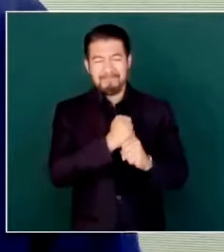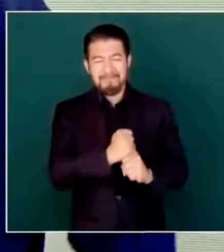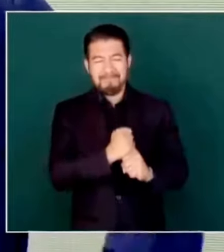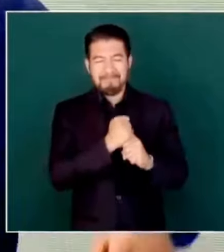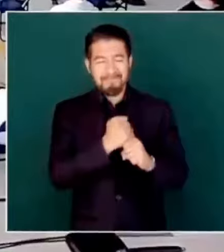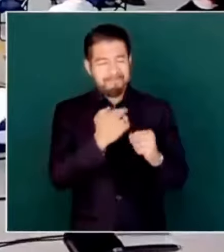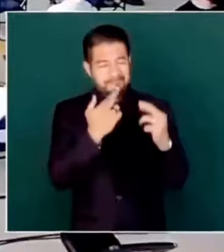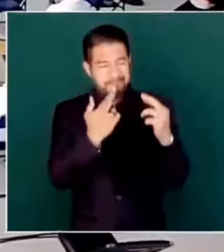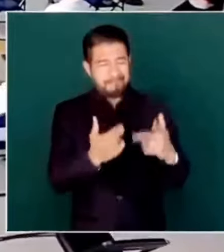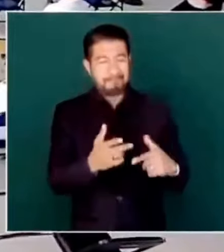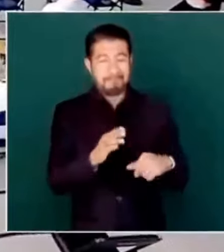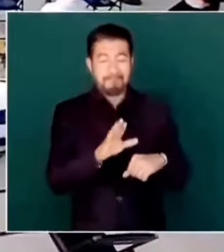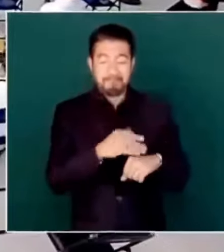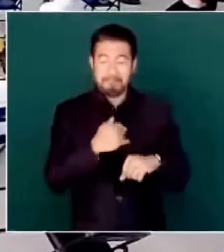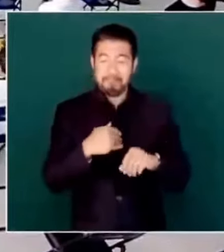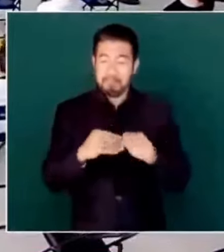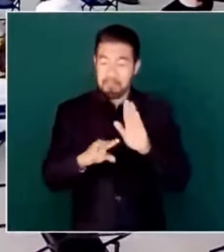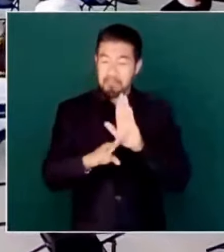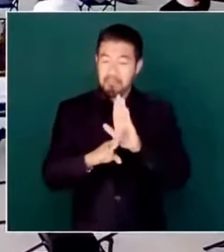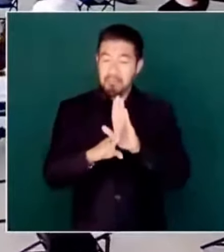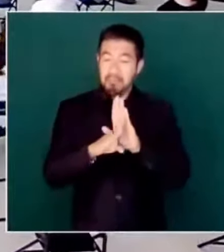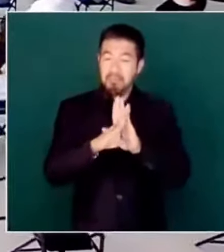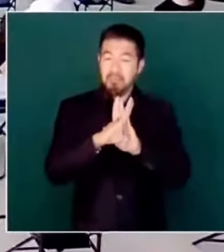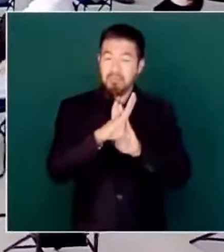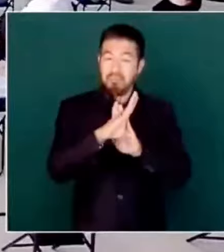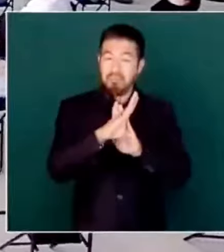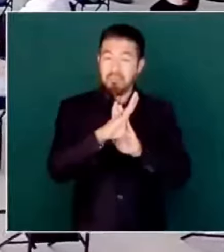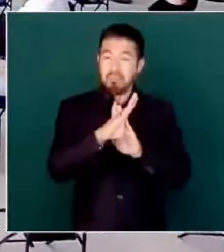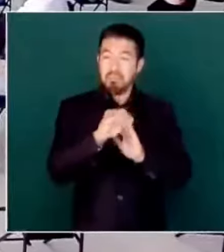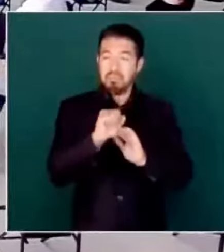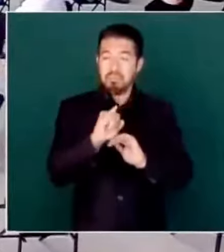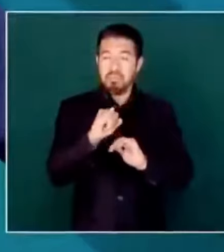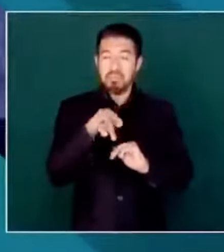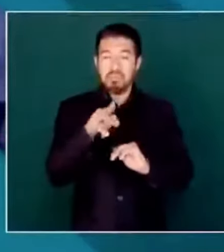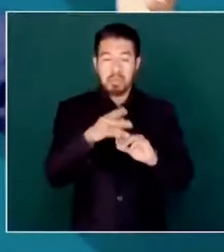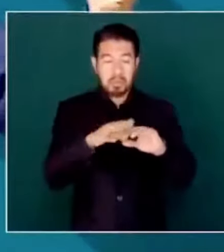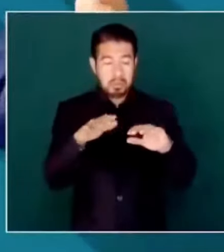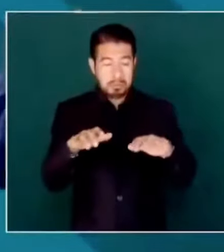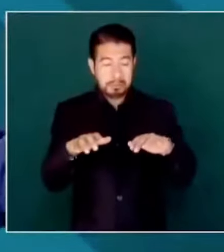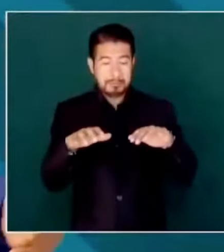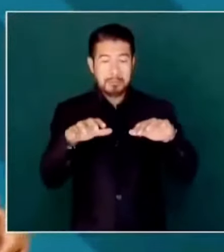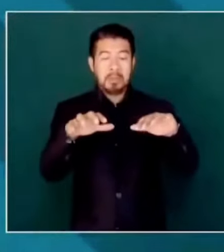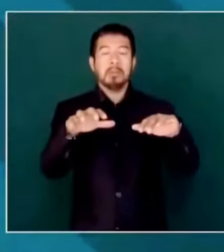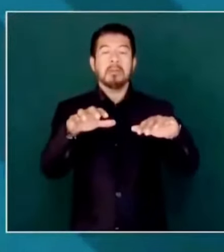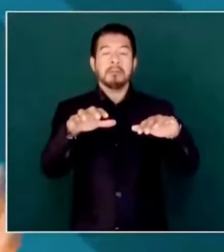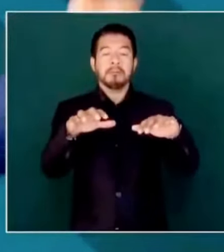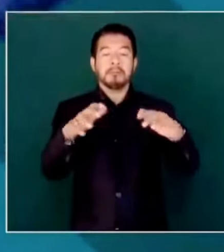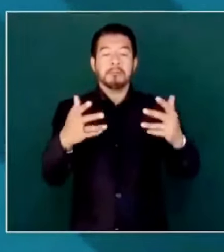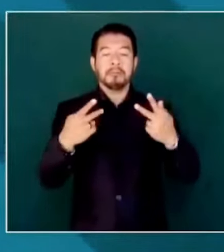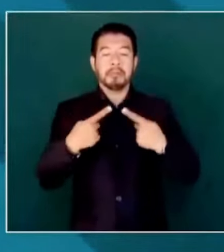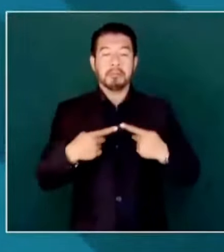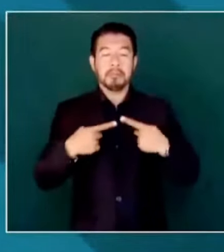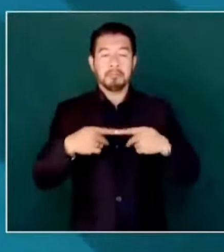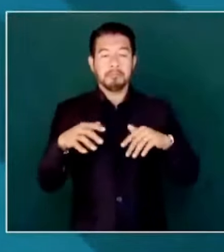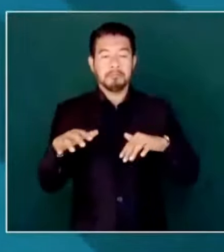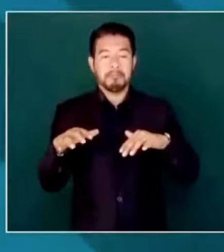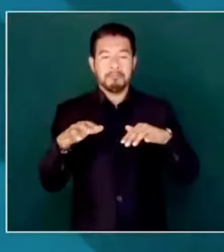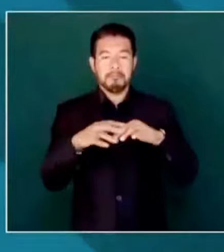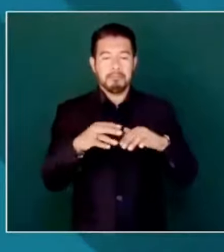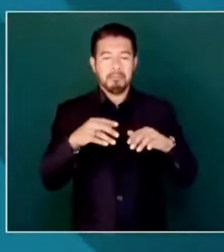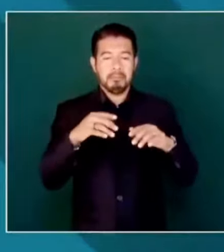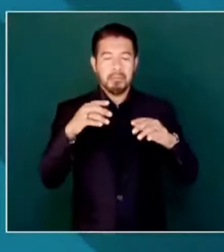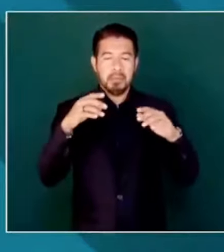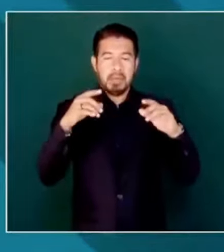porque la vanguardia sí muy bien, pero el pueblo entonces empiezan a corromper